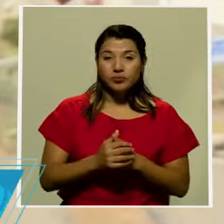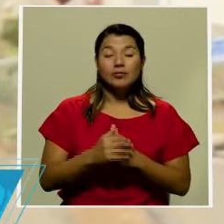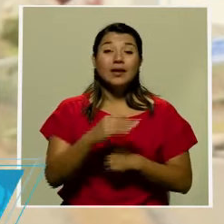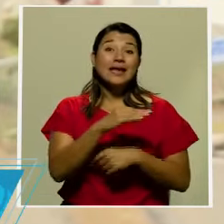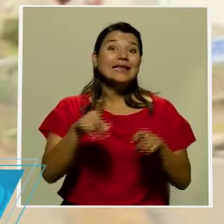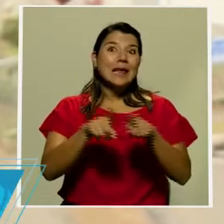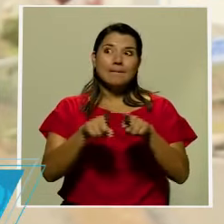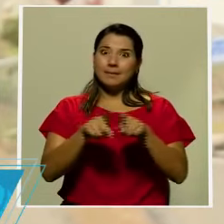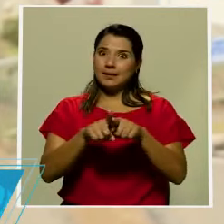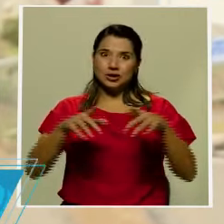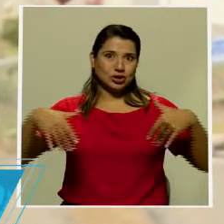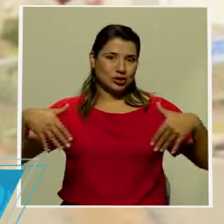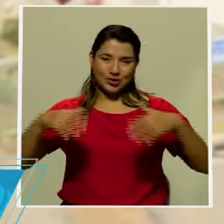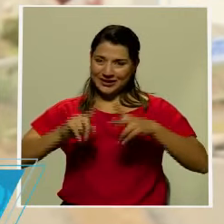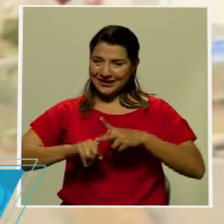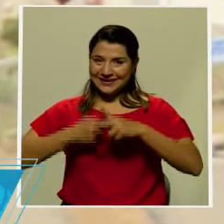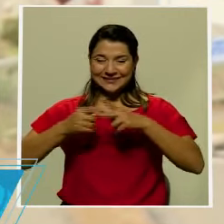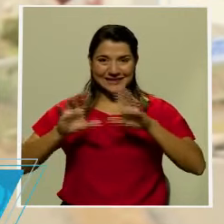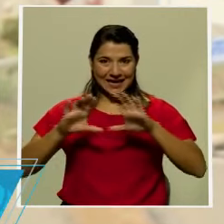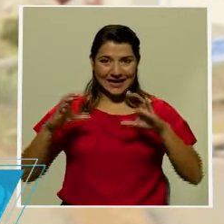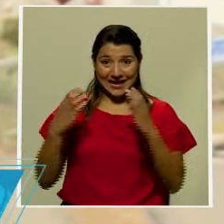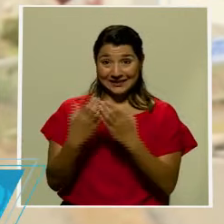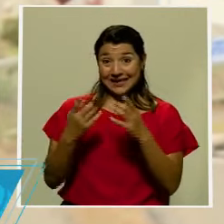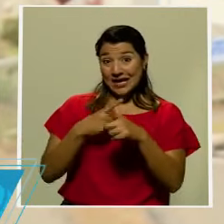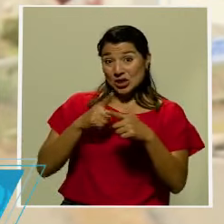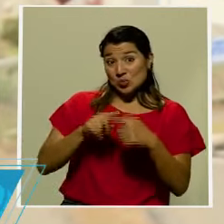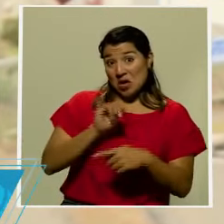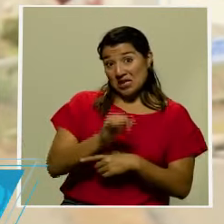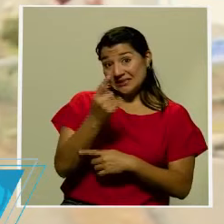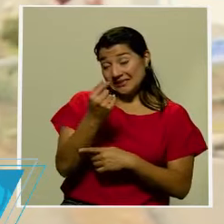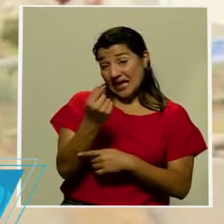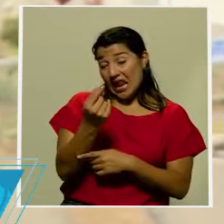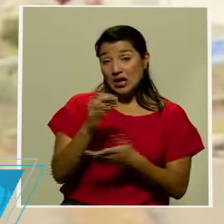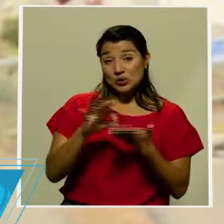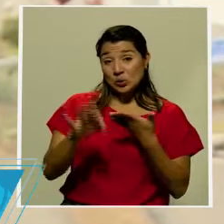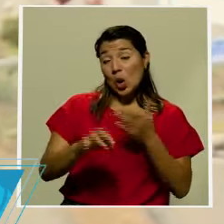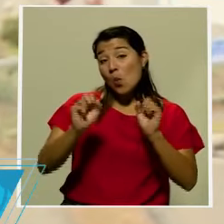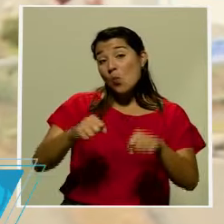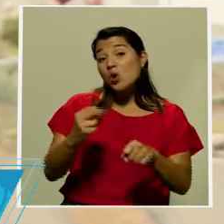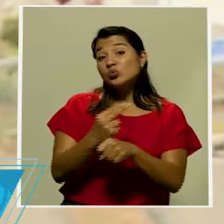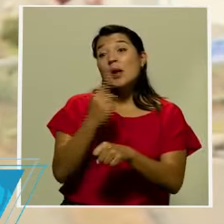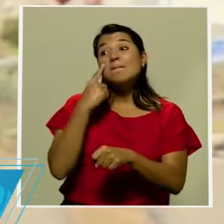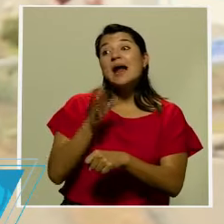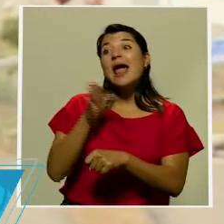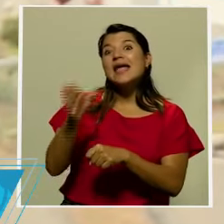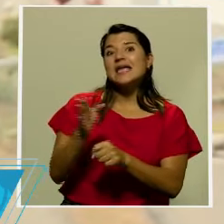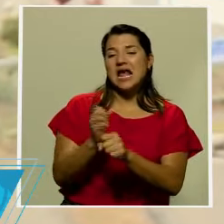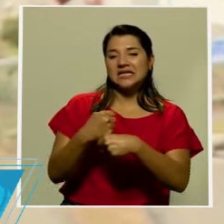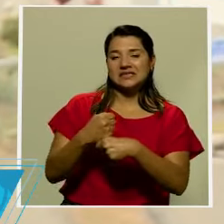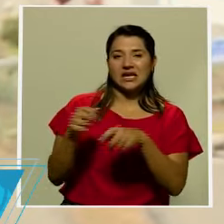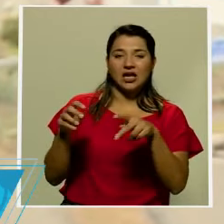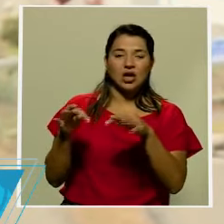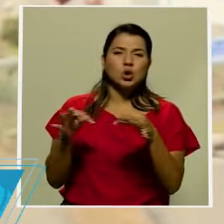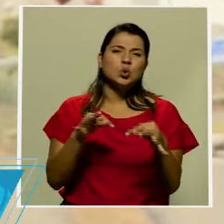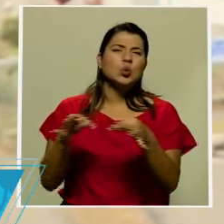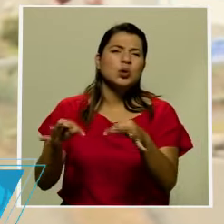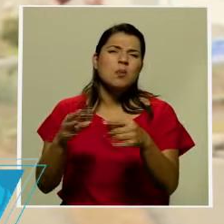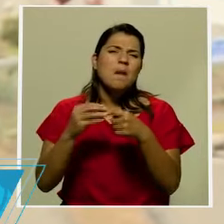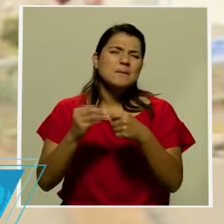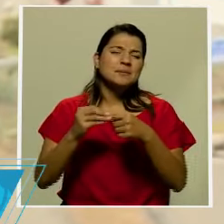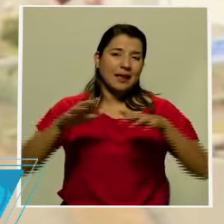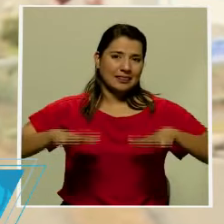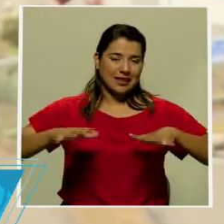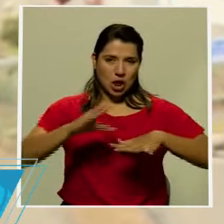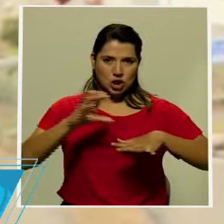todavía no inician y este salario podría utilizarse para realizar turismo, particularmente a nivel nacional porque